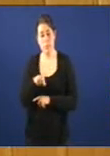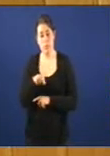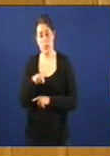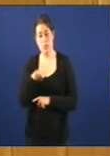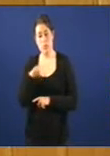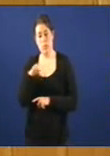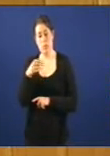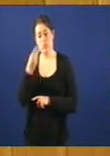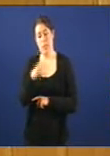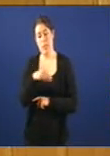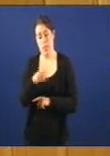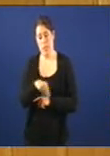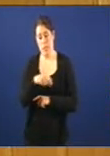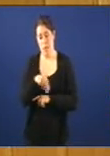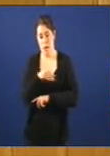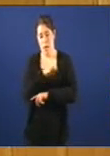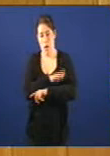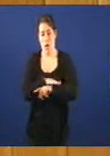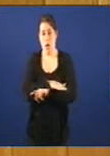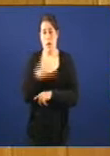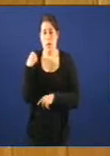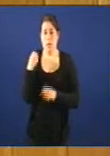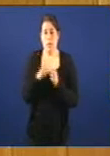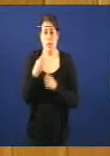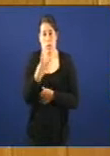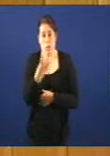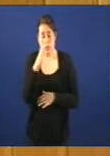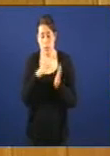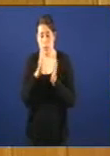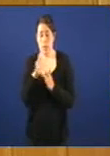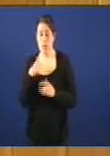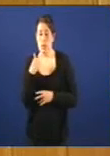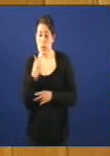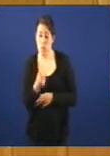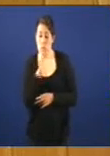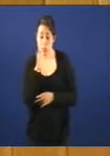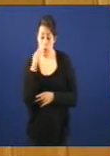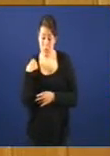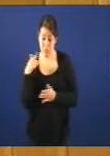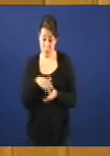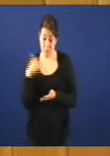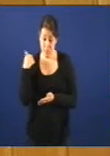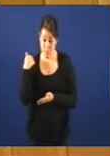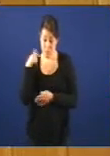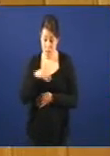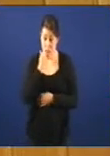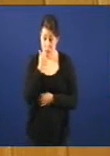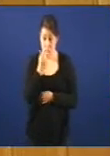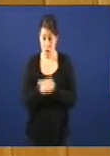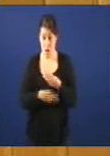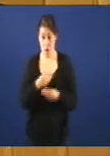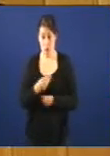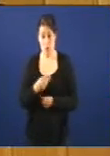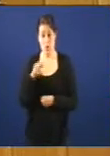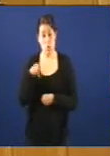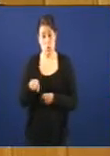goberno o pasado día 24 de abril. Digo que figuraba porque nesa data producius un feito nesta Cámara do que vostedes